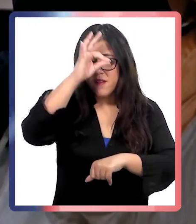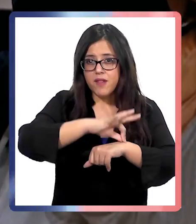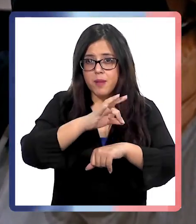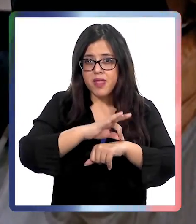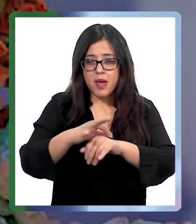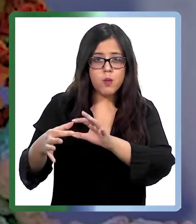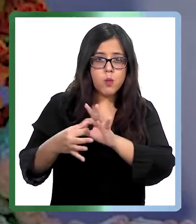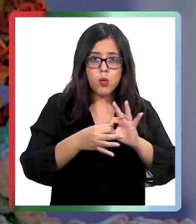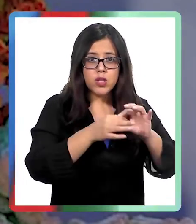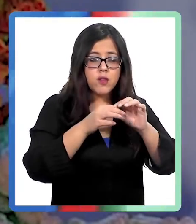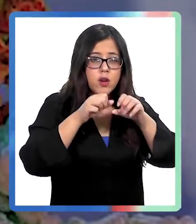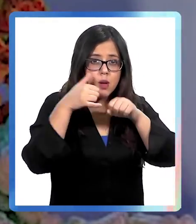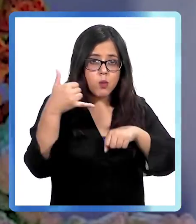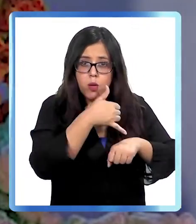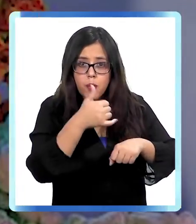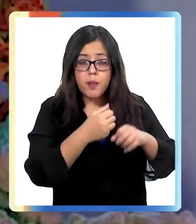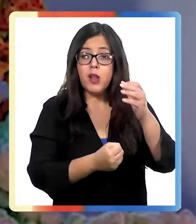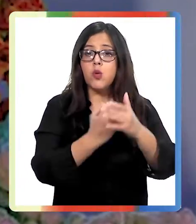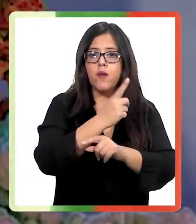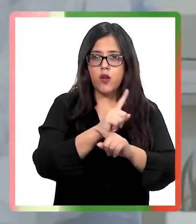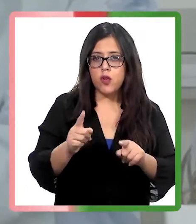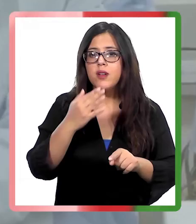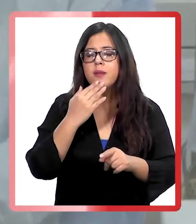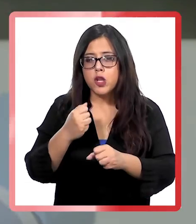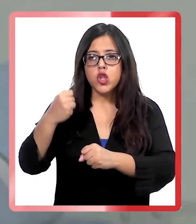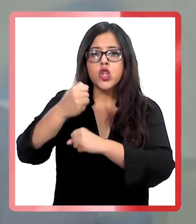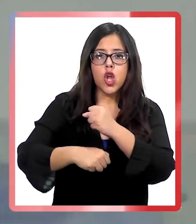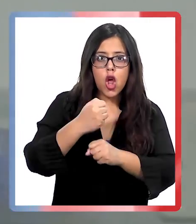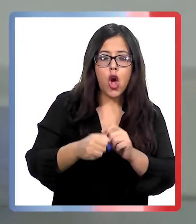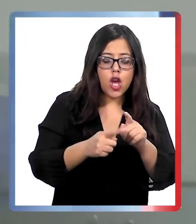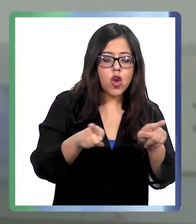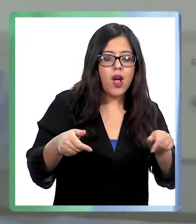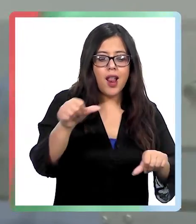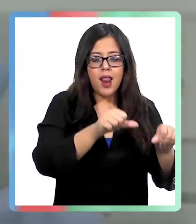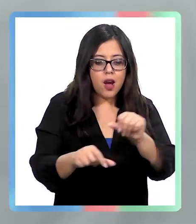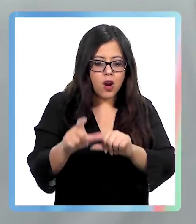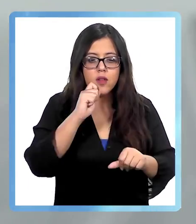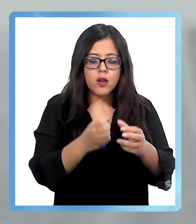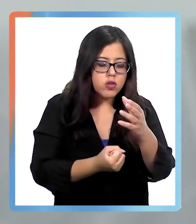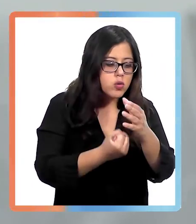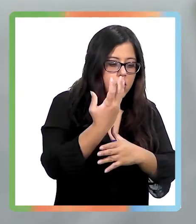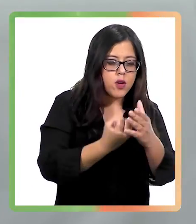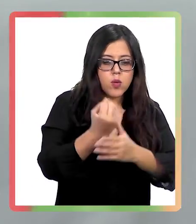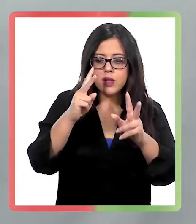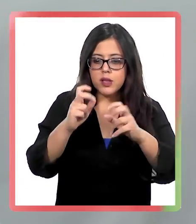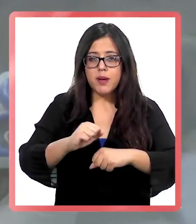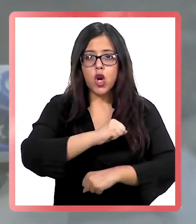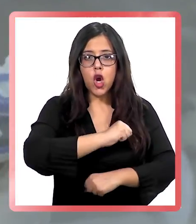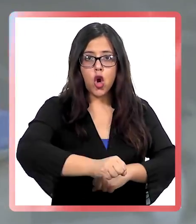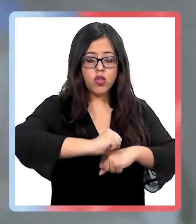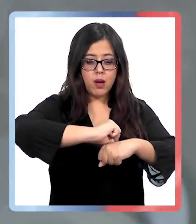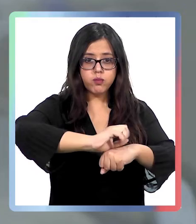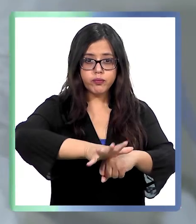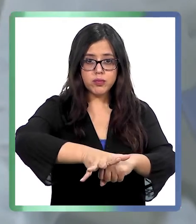enfermedades provocadas por virus no es nuevo. De hecho, cada año los laboratorios generan una nueva fórmula contra la